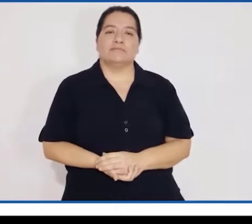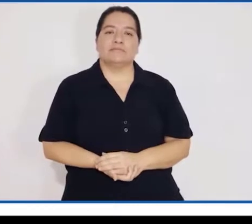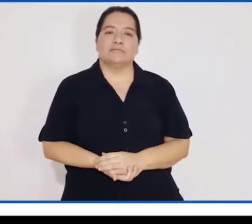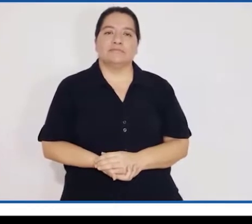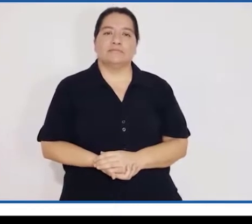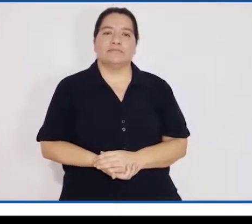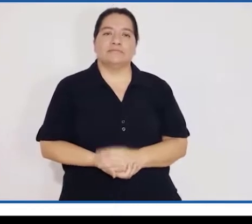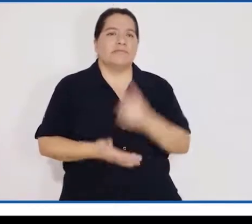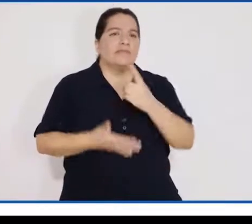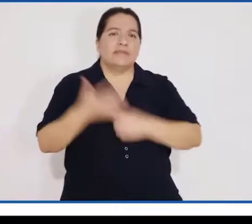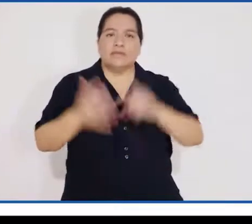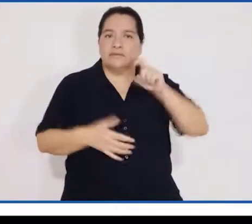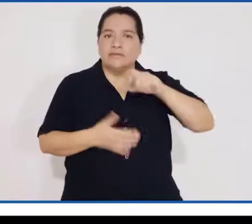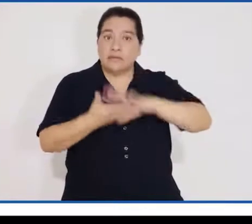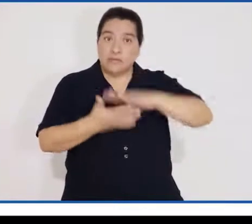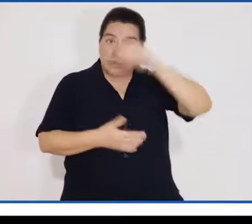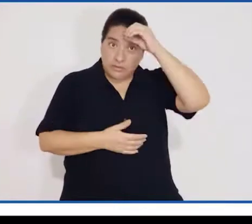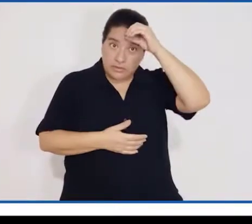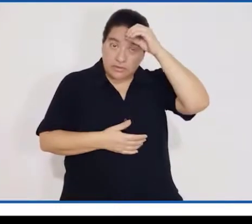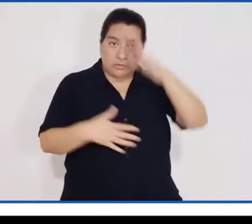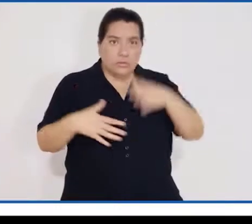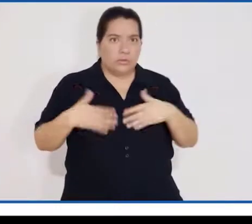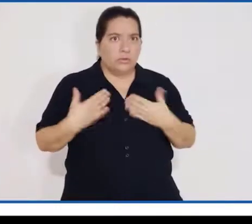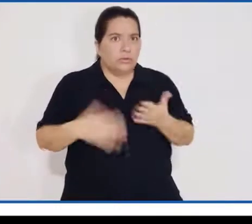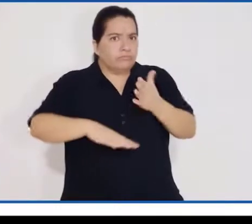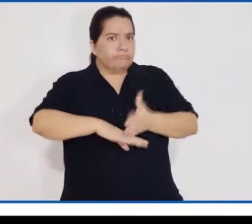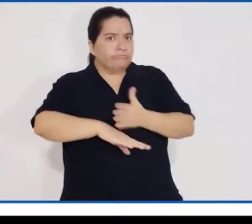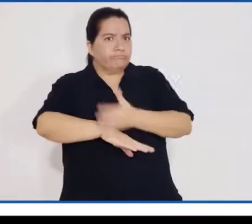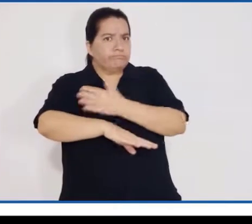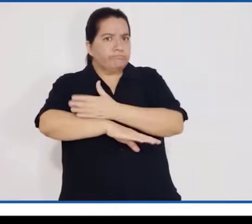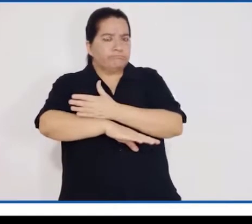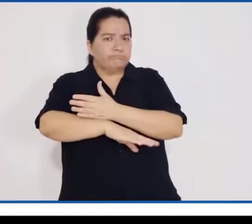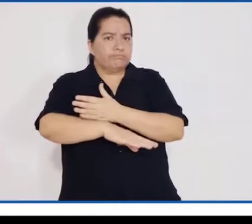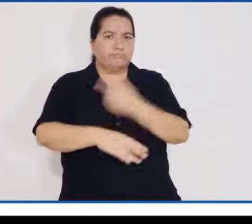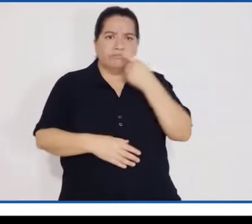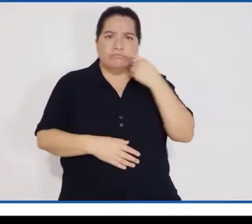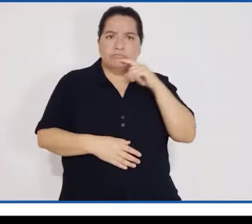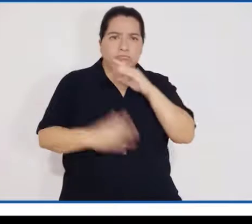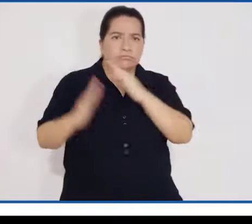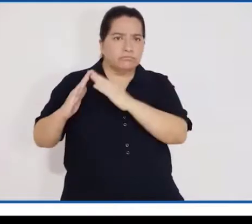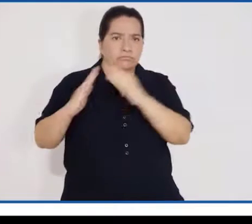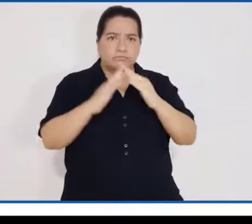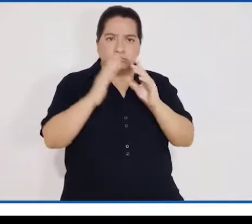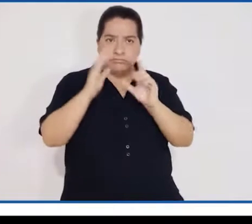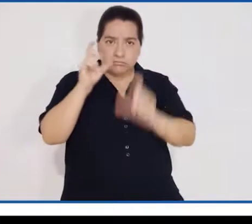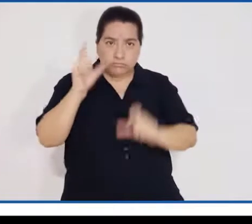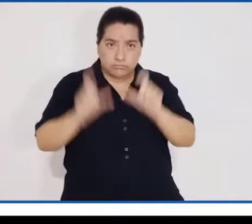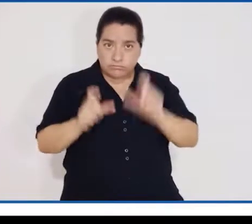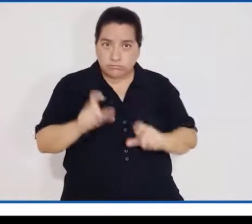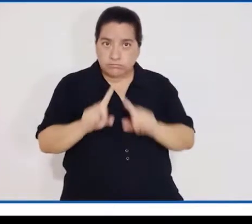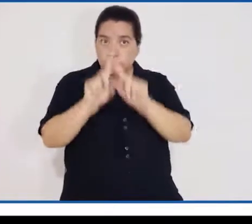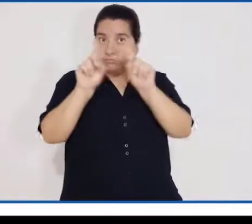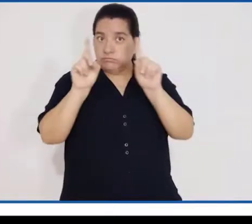¿Qué debemos aprender para desarrollarnos como ciudadanas y ciudadanos?